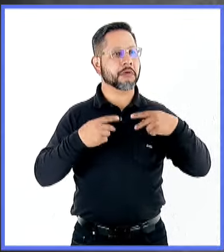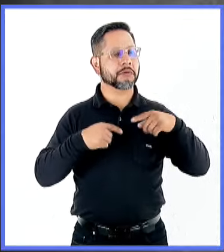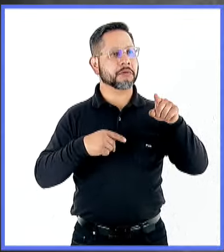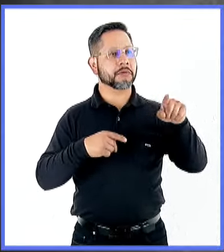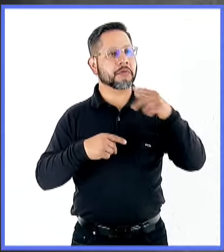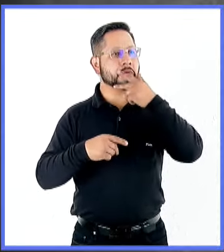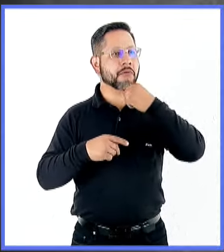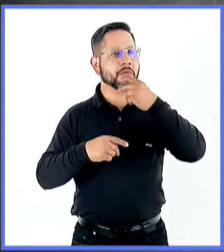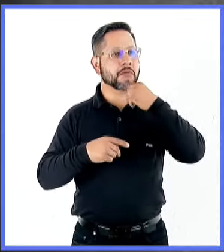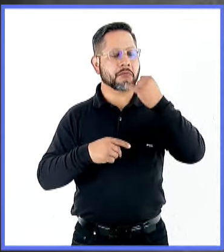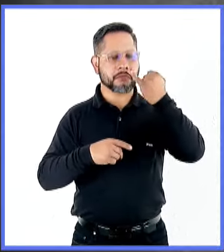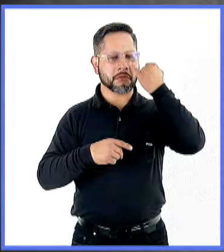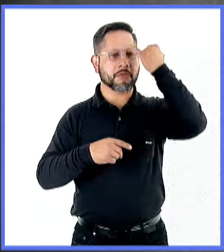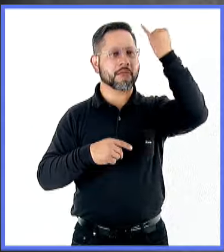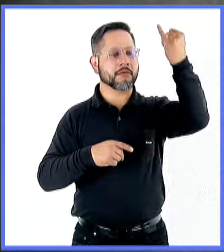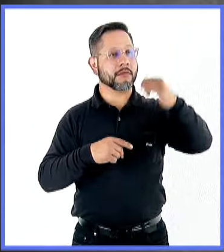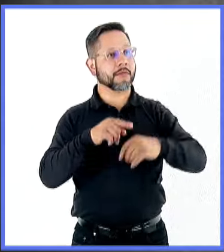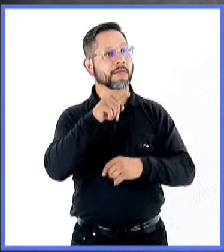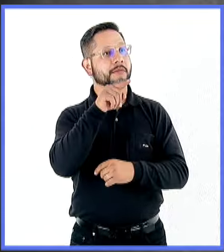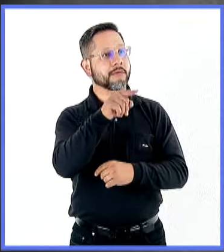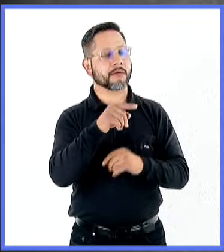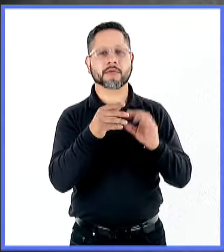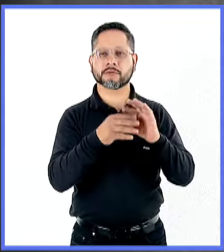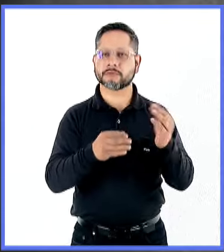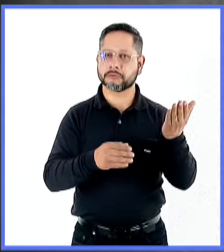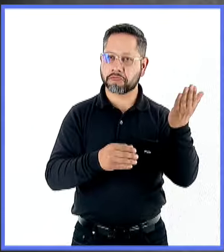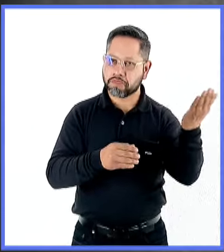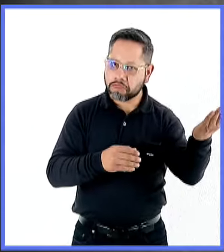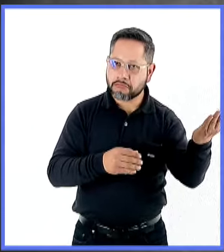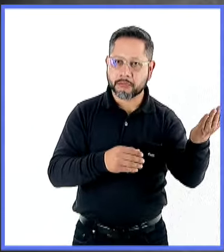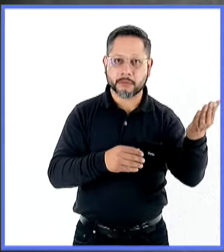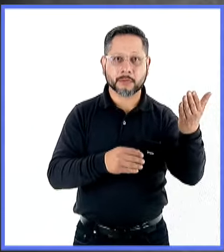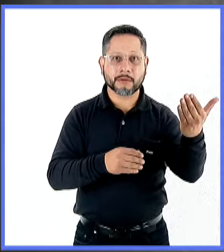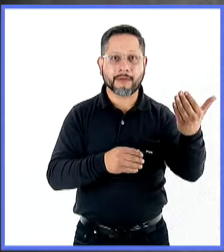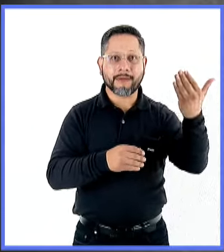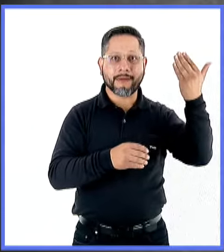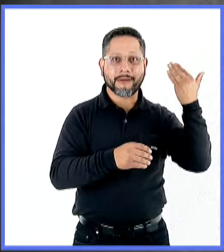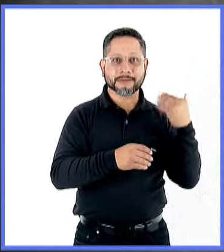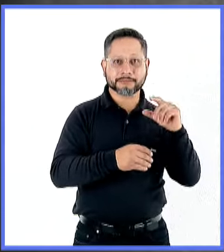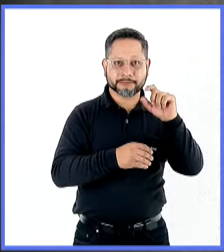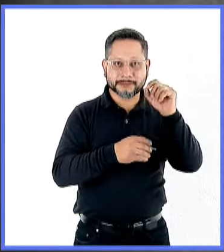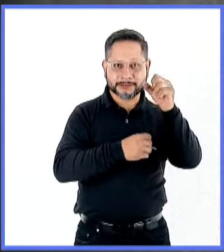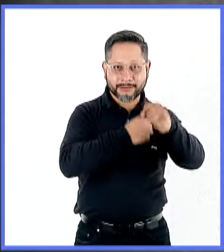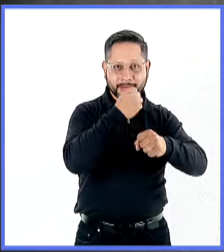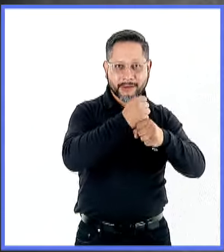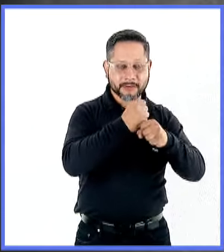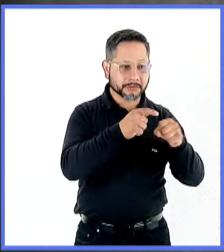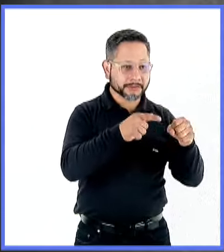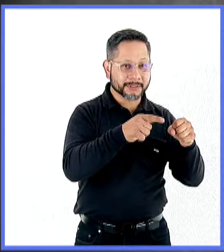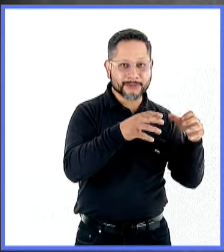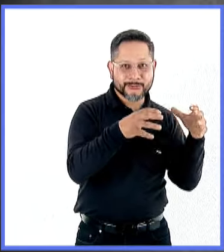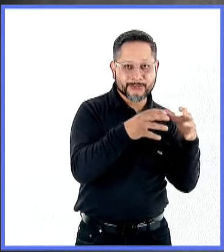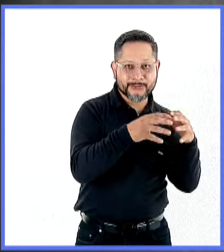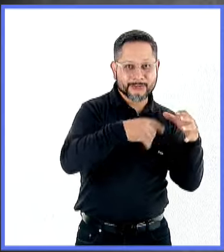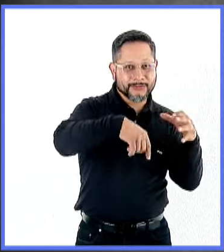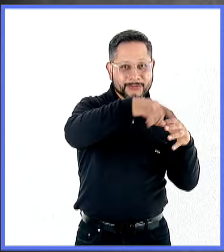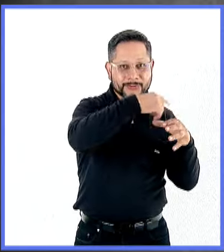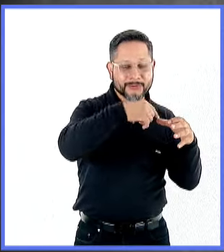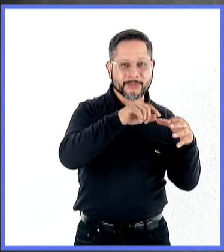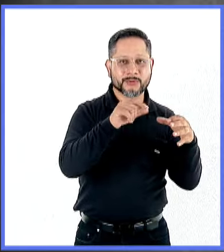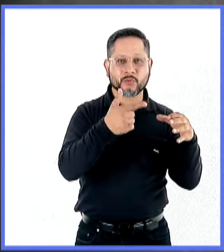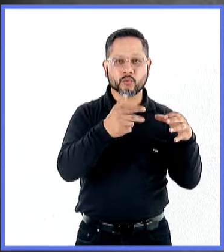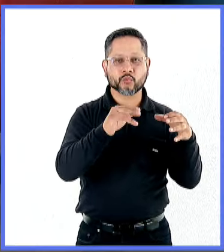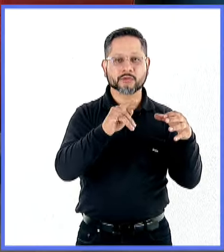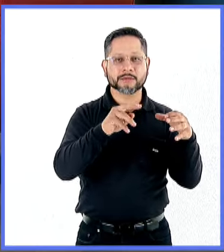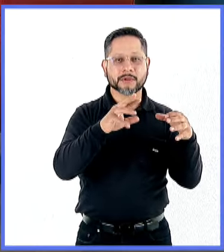empezó a producir desde antes de cumplir 20 años. Había entonces una palomillita, ¿verdad?, encabezada por Gustavo